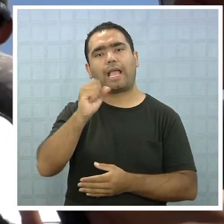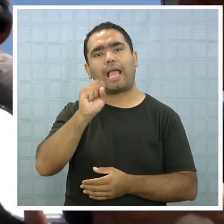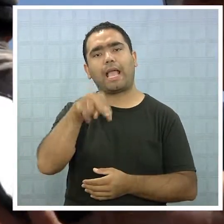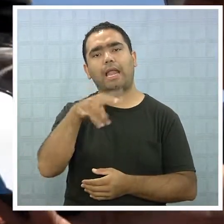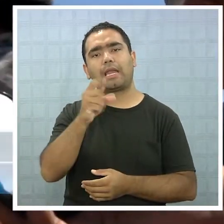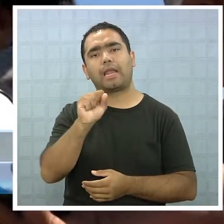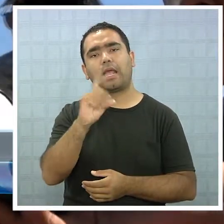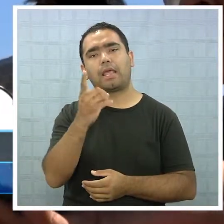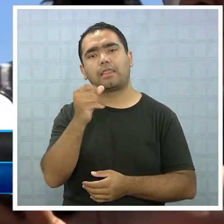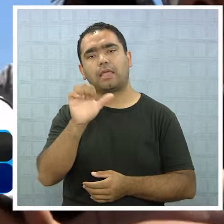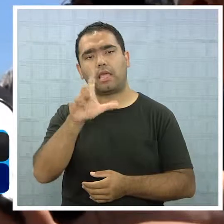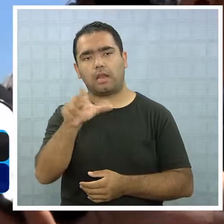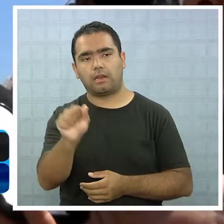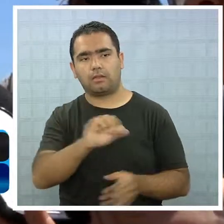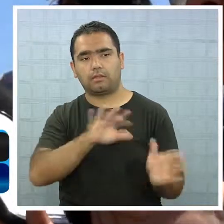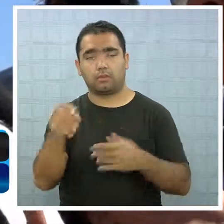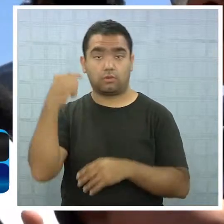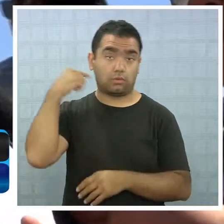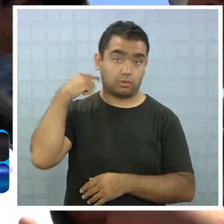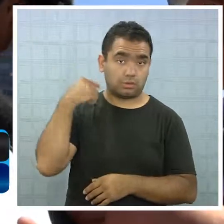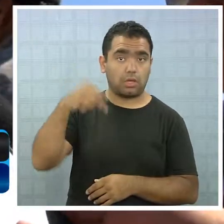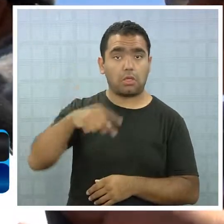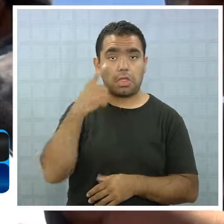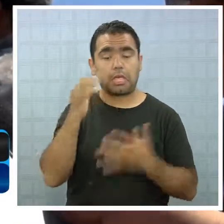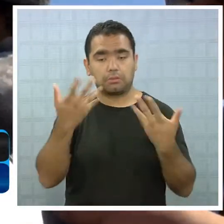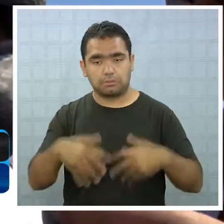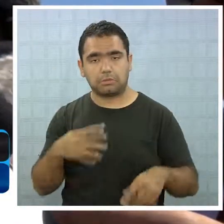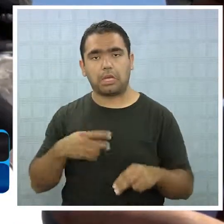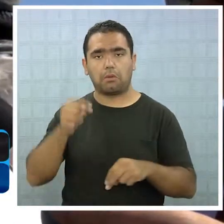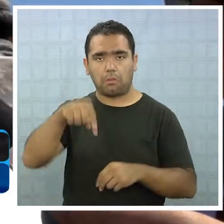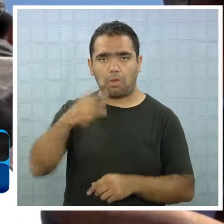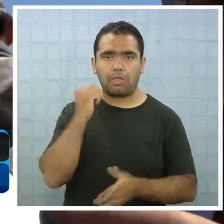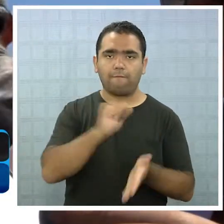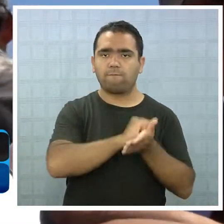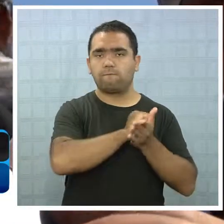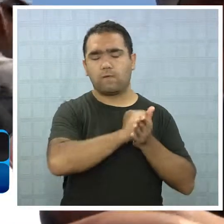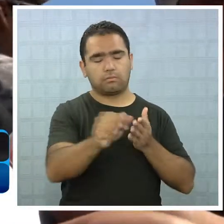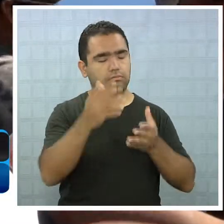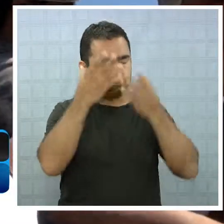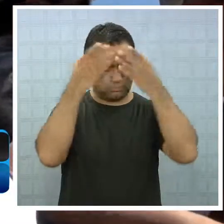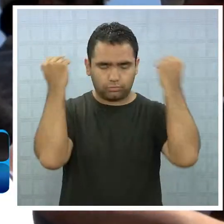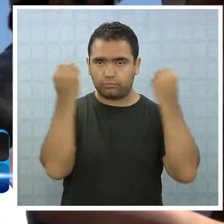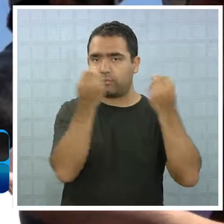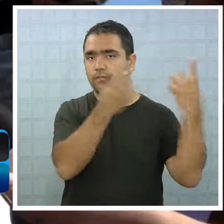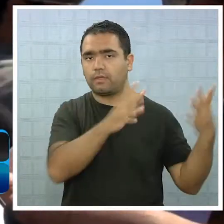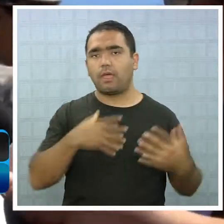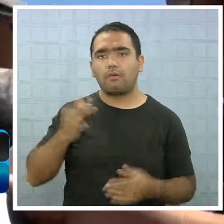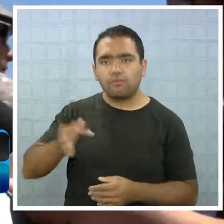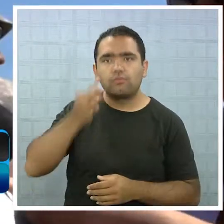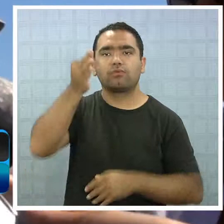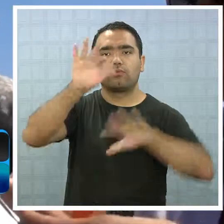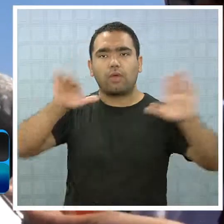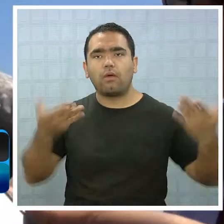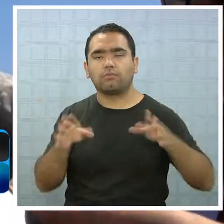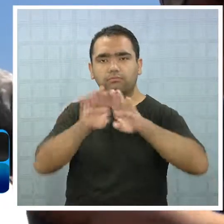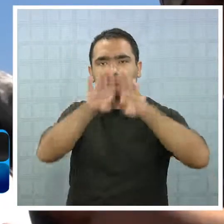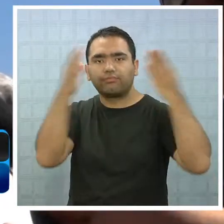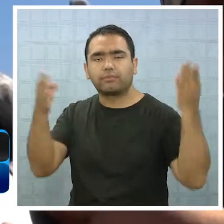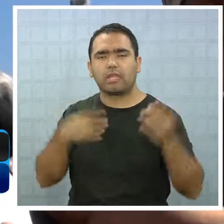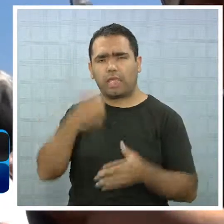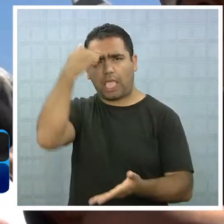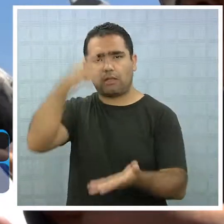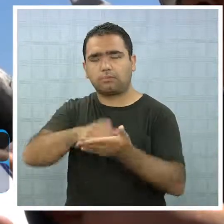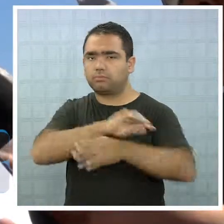ha ido tomando conocimiento el tema y conciencia y hoy día estamos instalados. Hoy día borró ni cuenta nueva, a mirar el futuro, dejarnos de reclamar tanto